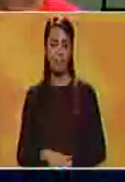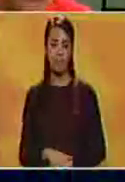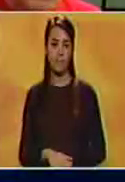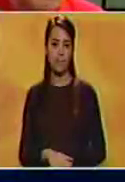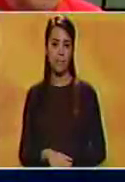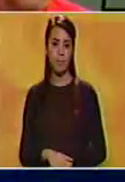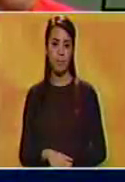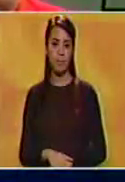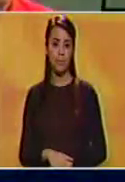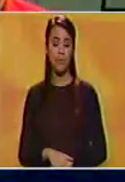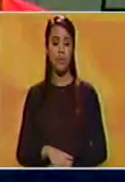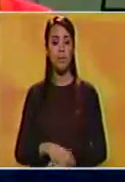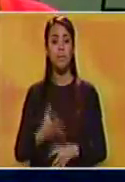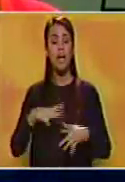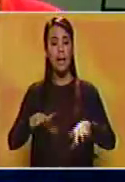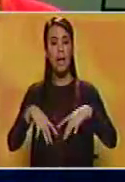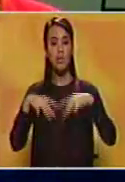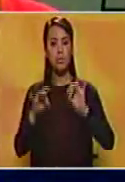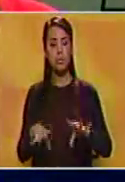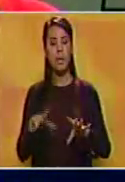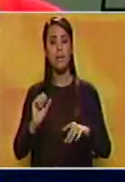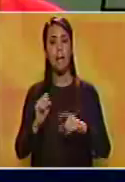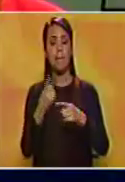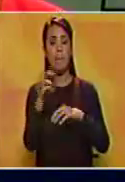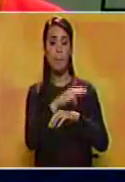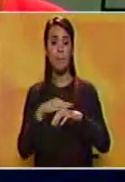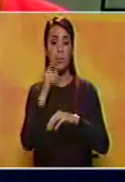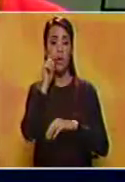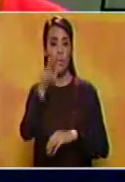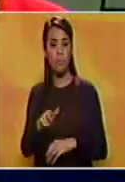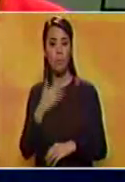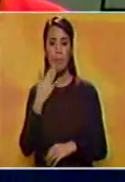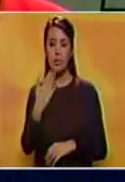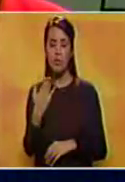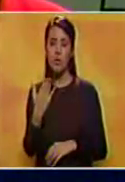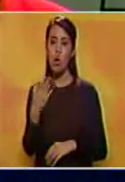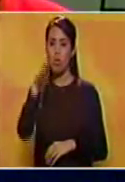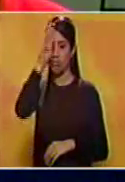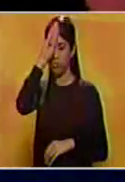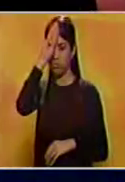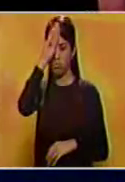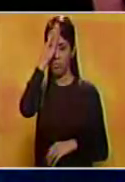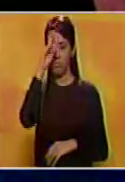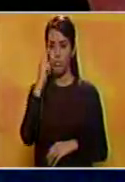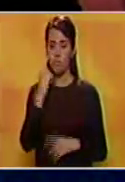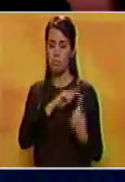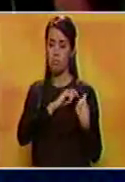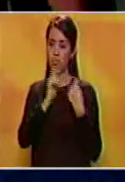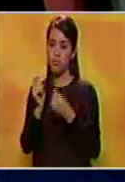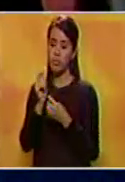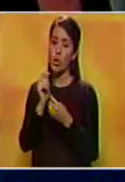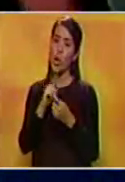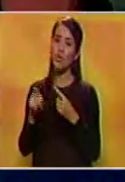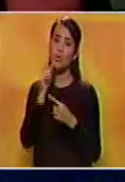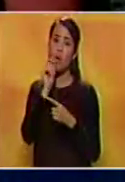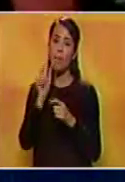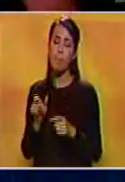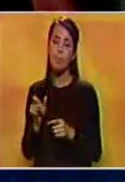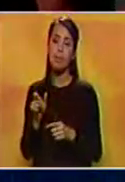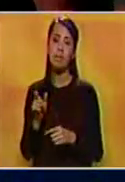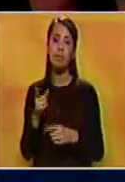En Australia, el primer ministro, Malcolm Turnbull, instó al Papa Francisco a destituir a Phil Wilson como